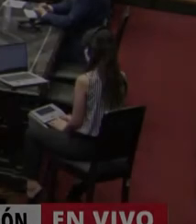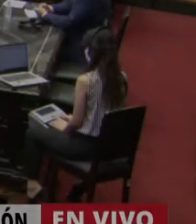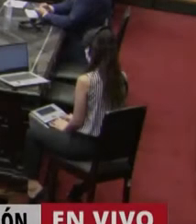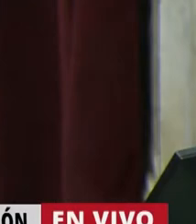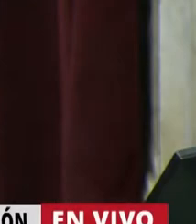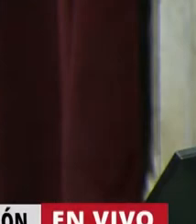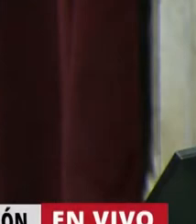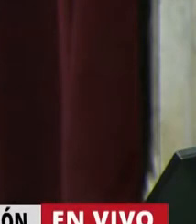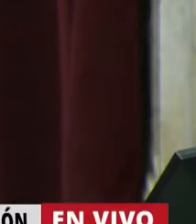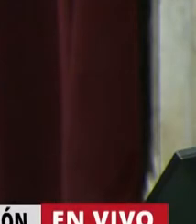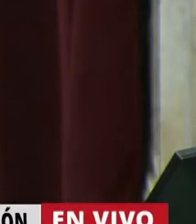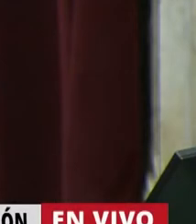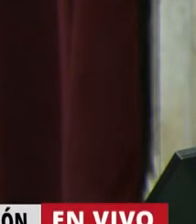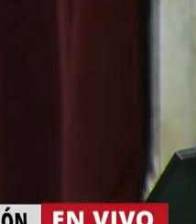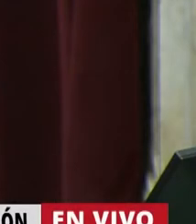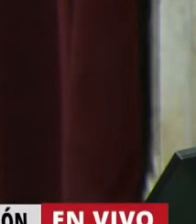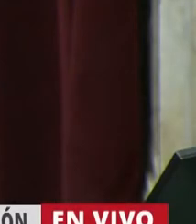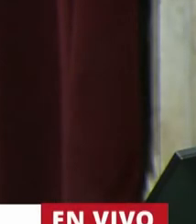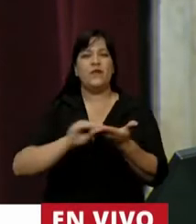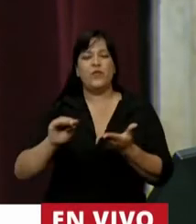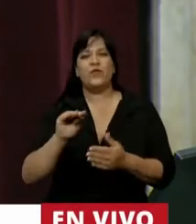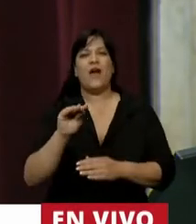Tiene la palabra la diputada Claudia Barnaza.